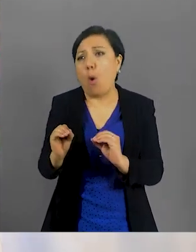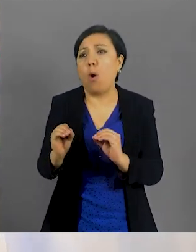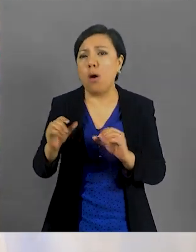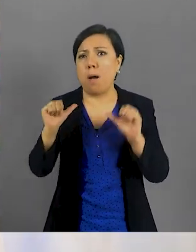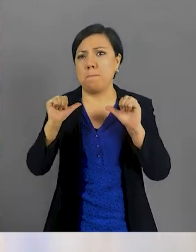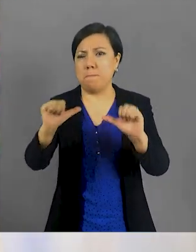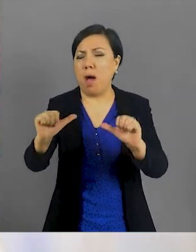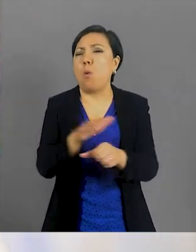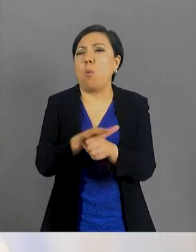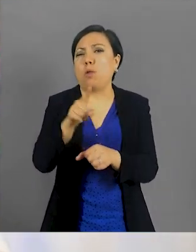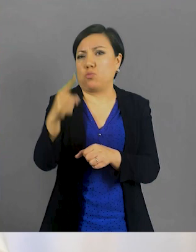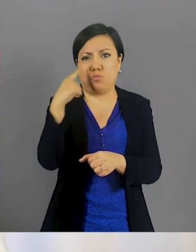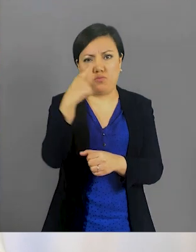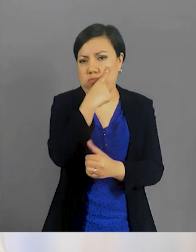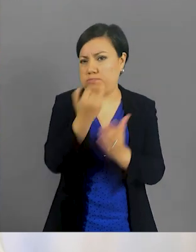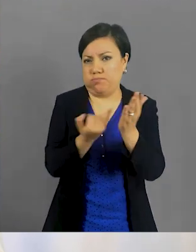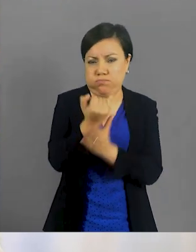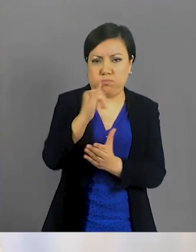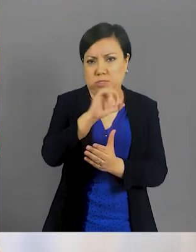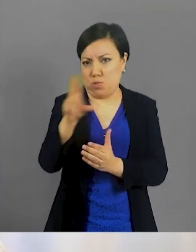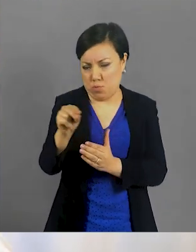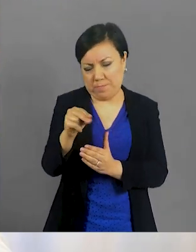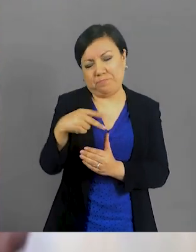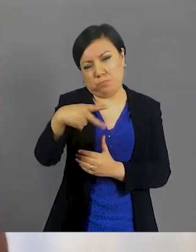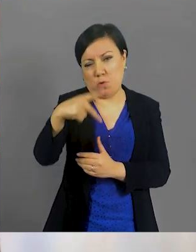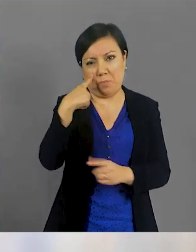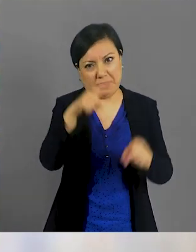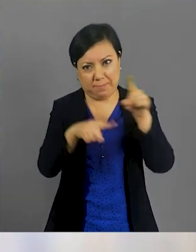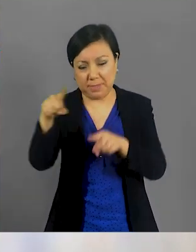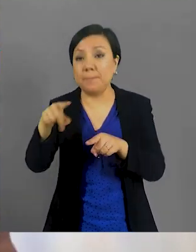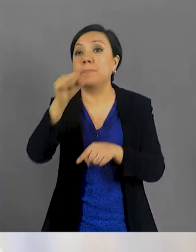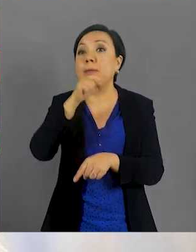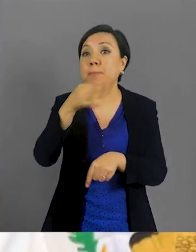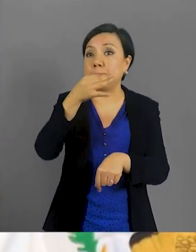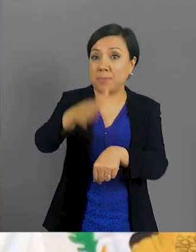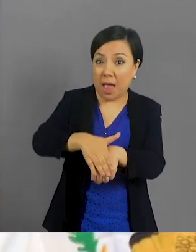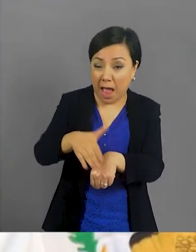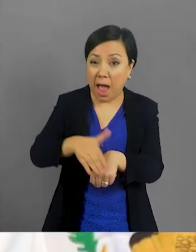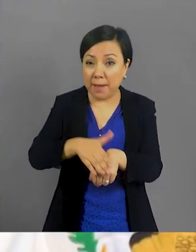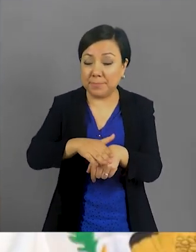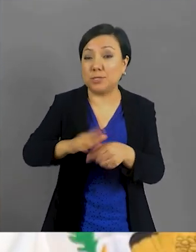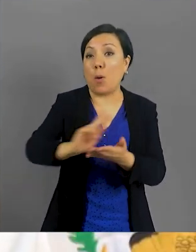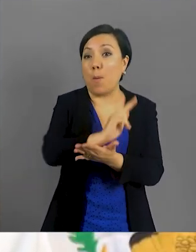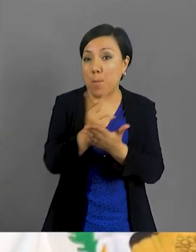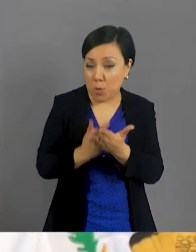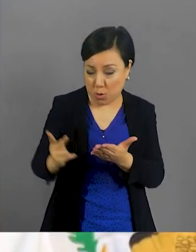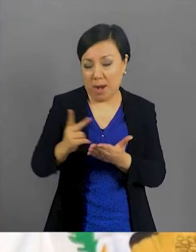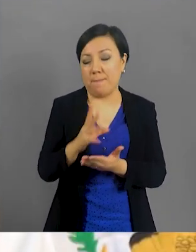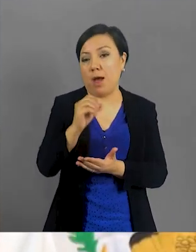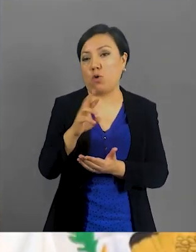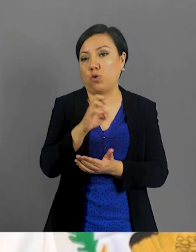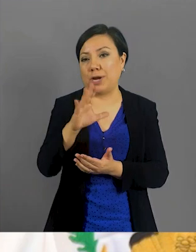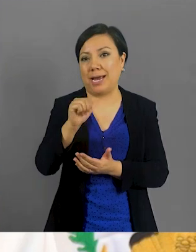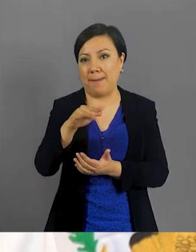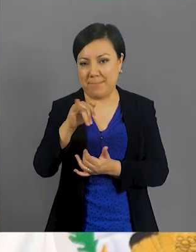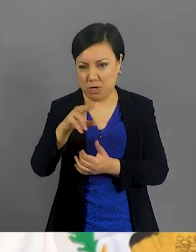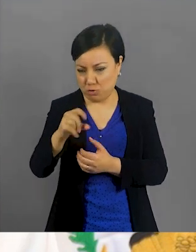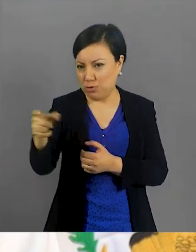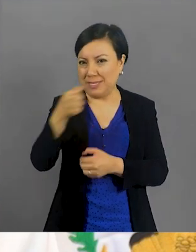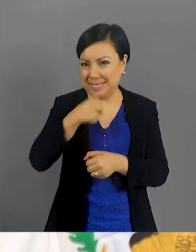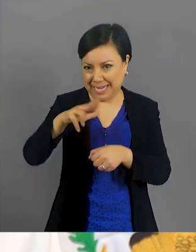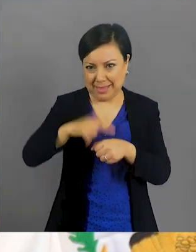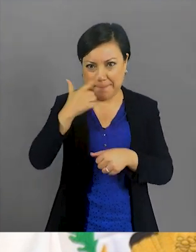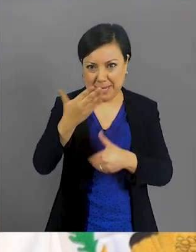nuestros hogares y cerrar actividades. La elección está en tus manos. Te informamos que el operativo Correcaminos, que lleva a cabo la